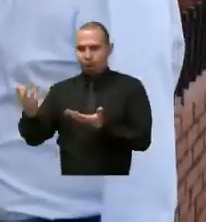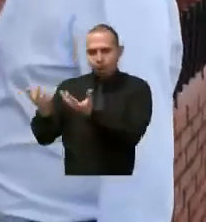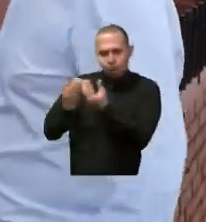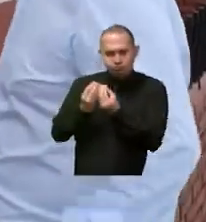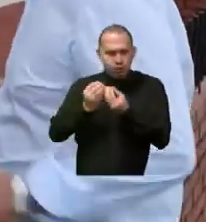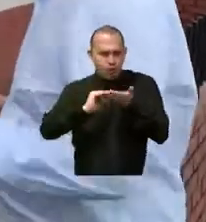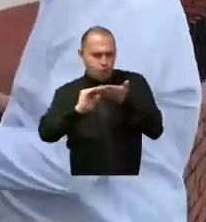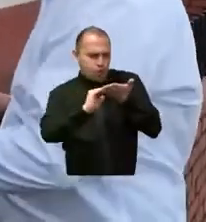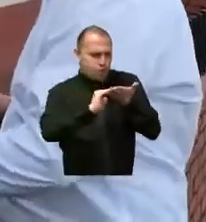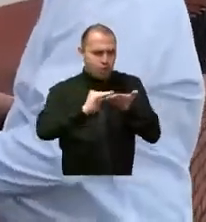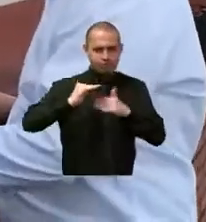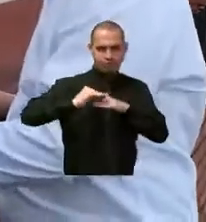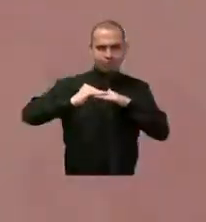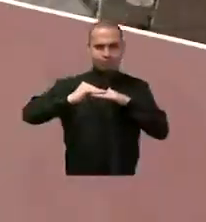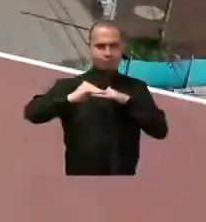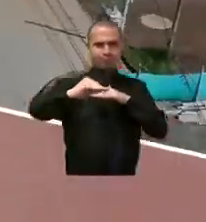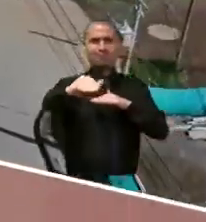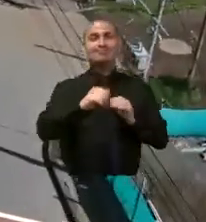Acción Comunal.